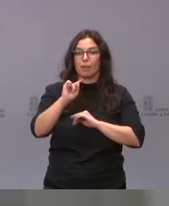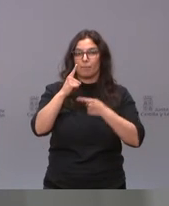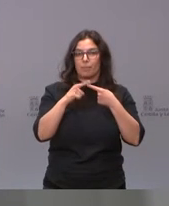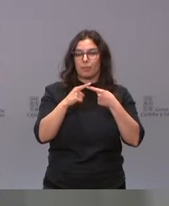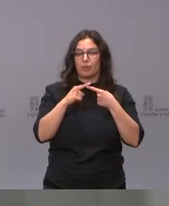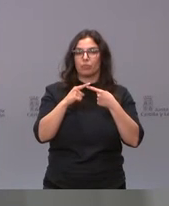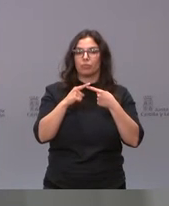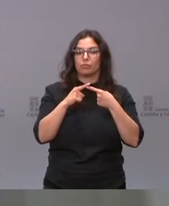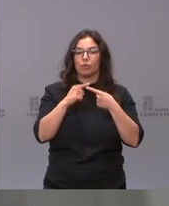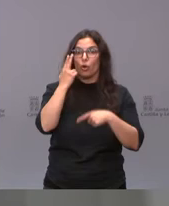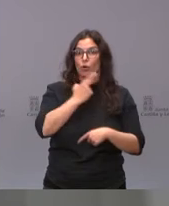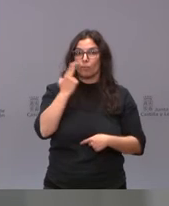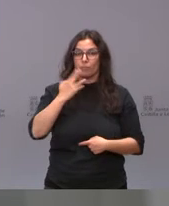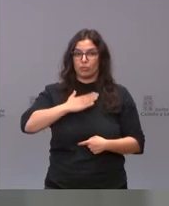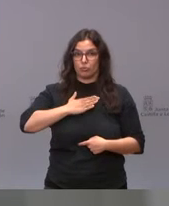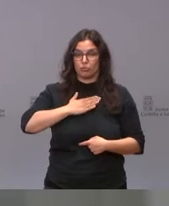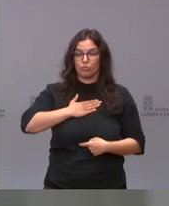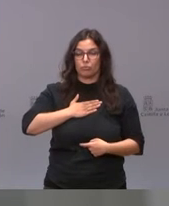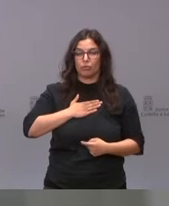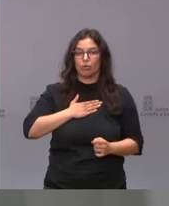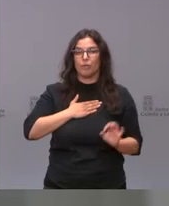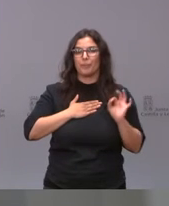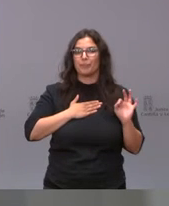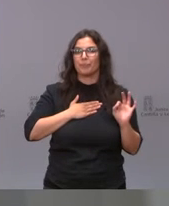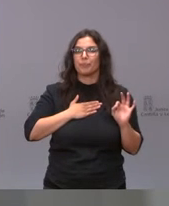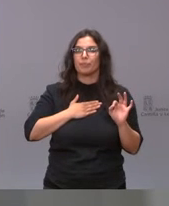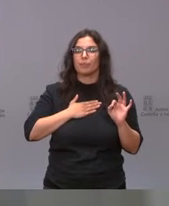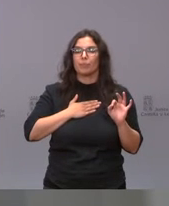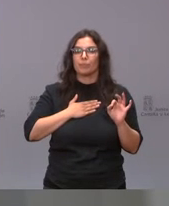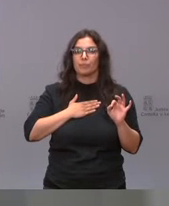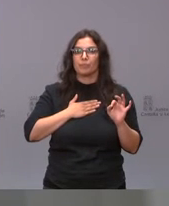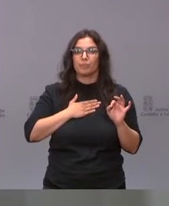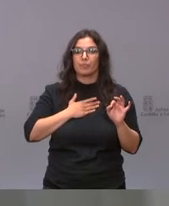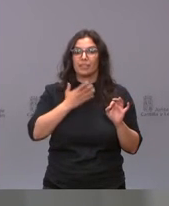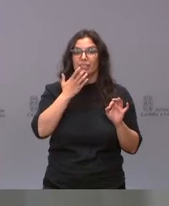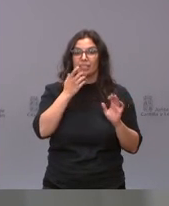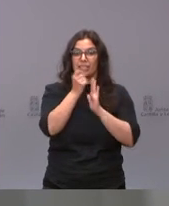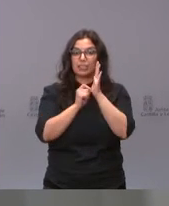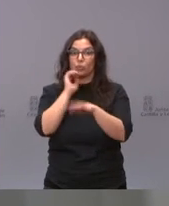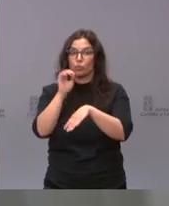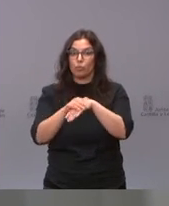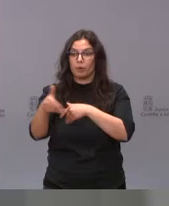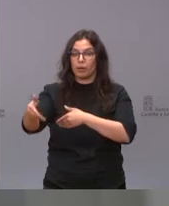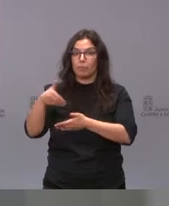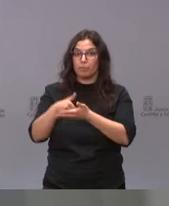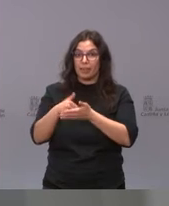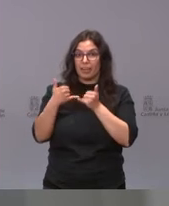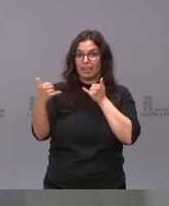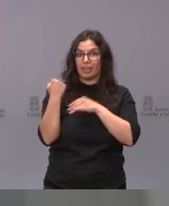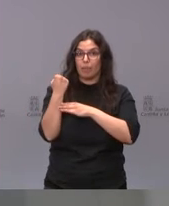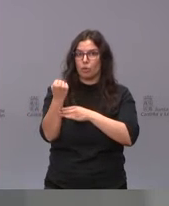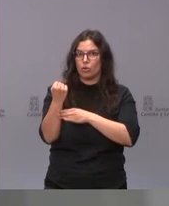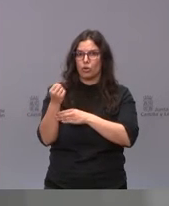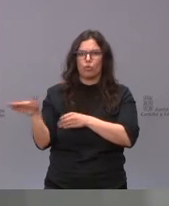el cumplimiento de nuestro compromiso de llegar a todos aquellos que cumplen los requisitos que han solicitado las líneas de apoyo